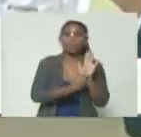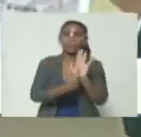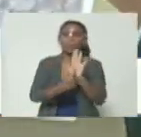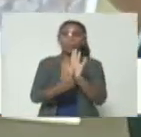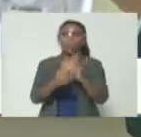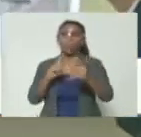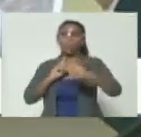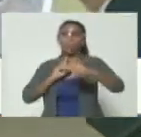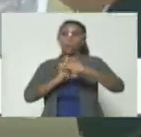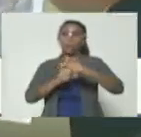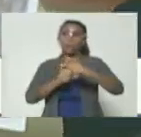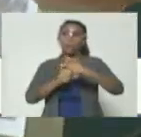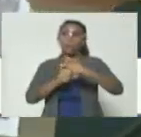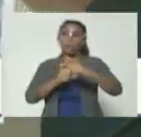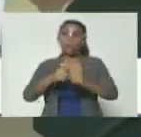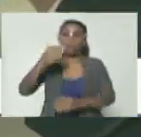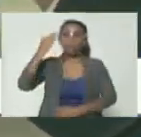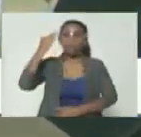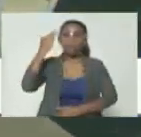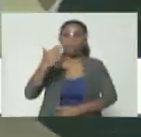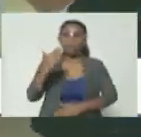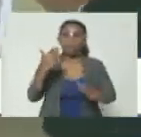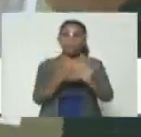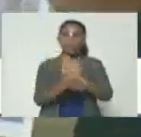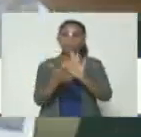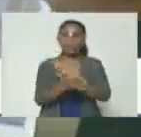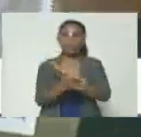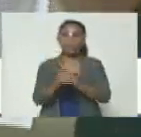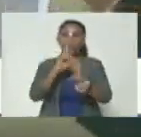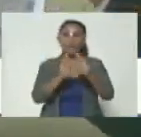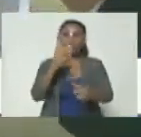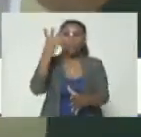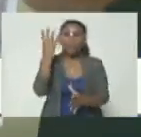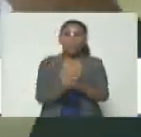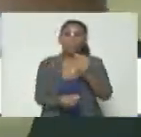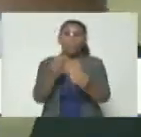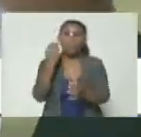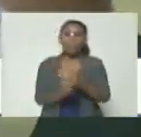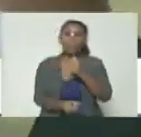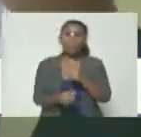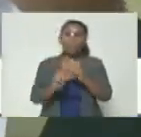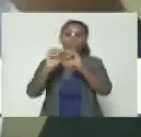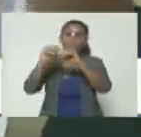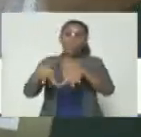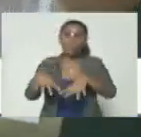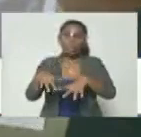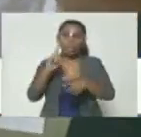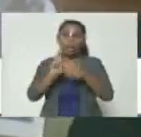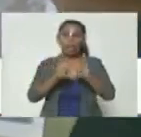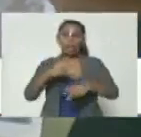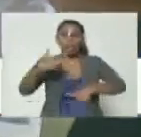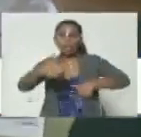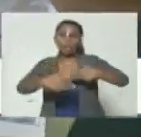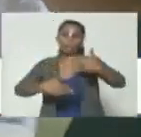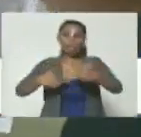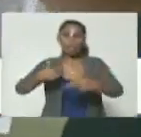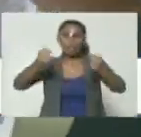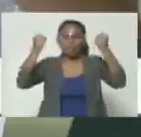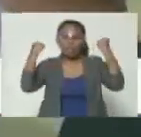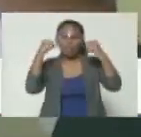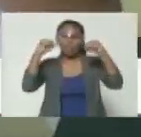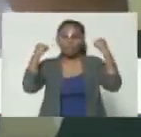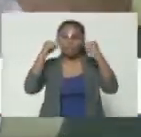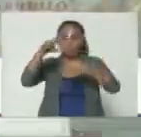localización de los campamentos paramilitares, de desertores, de mercenarios, que se entrenaron en